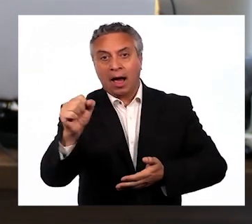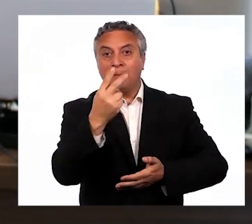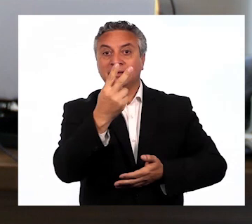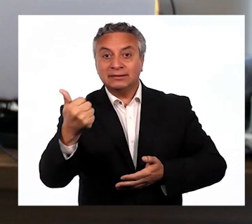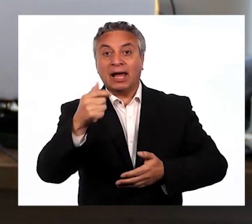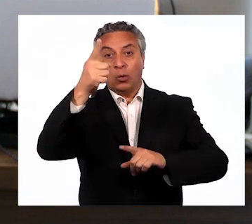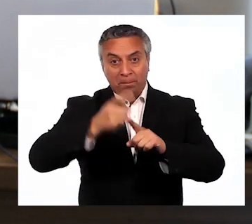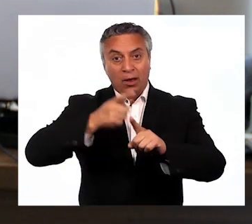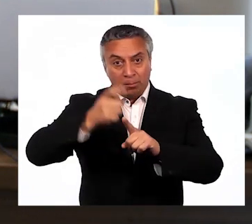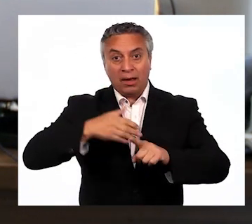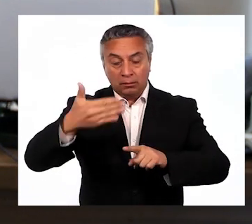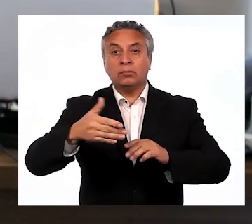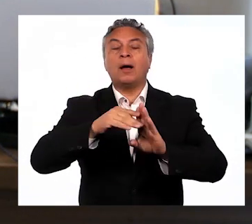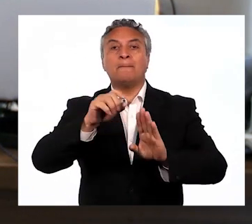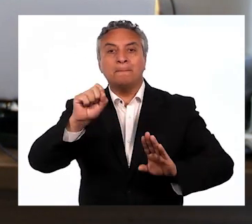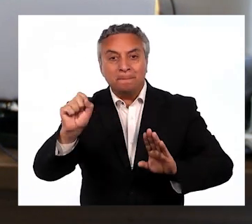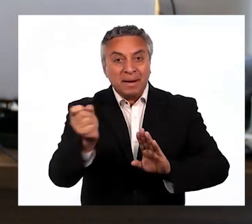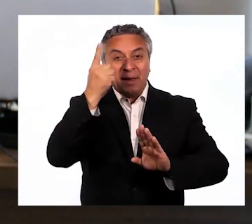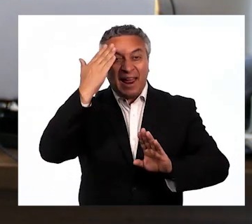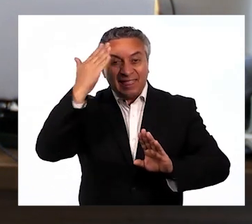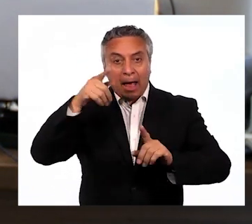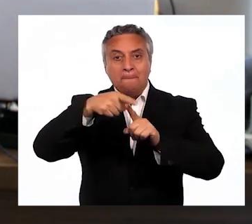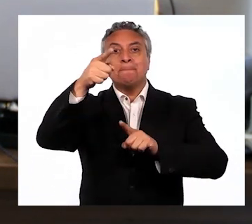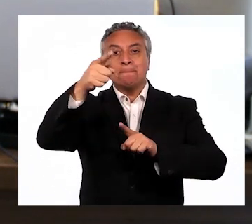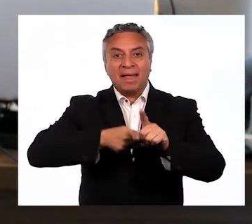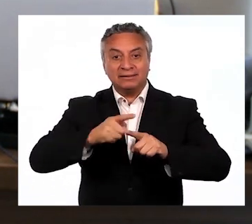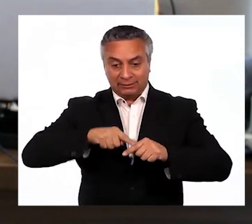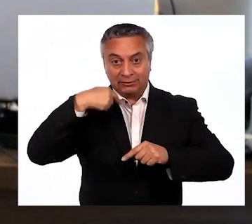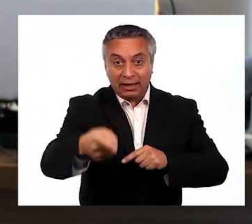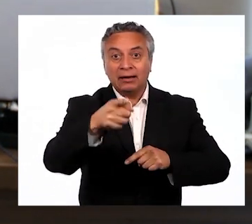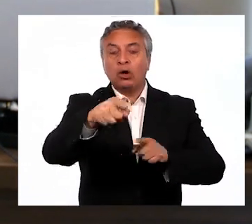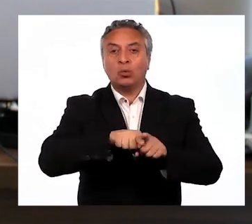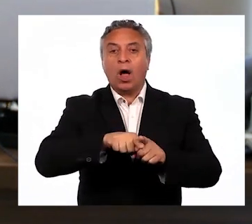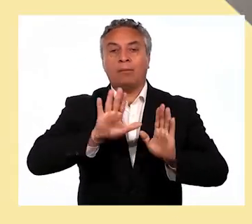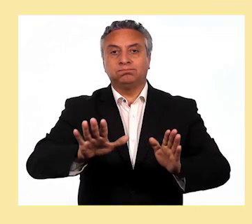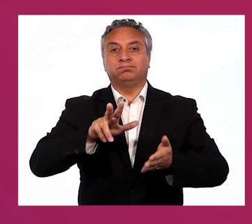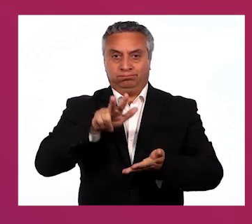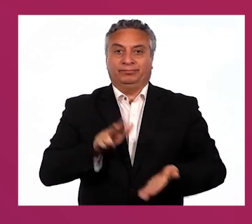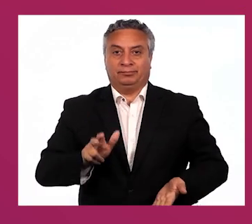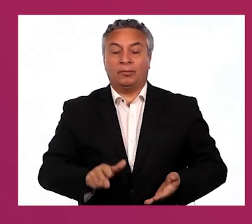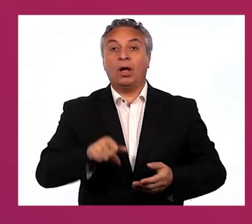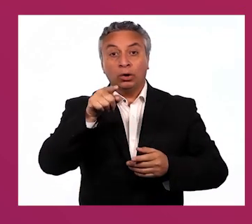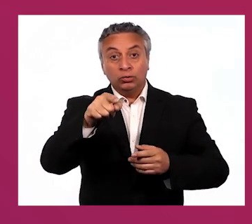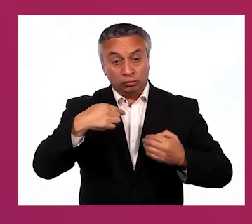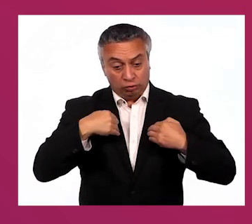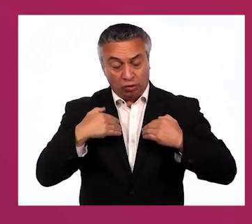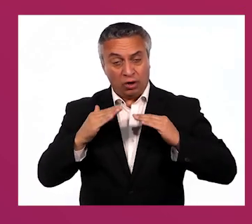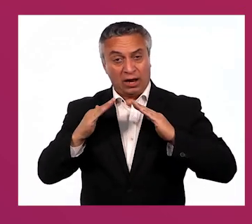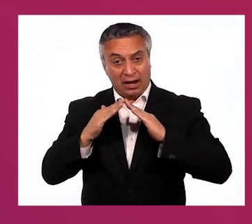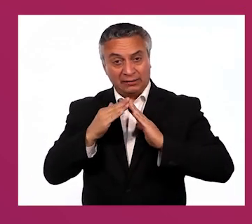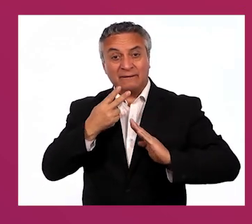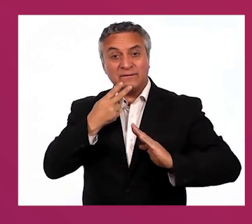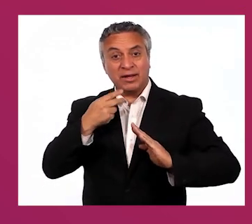mes, los trámites se actualizan al primer día hábil del mes siguiente a la fecha de aprobación de tu solicitud. Si vivo de allegado, ¿puedo